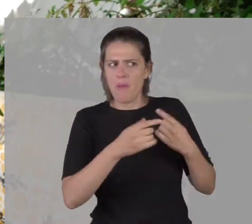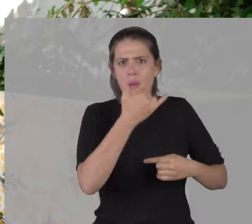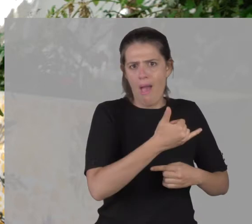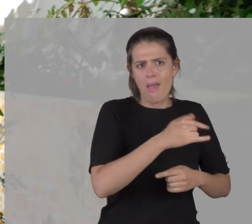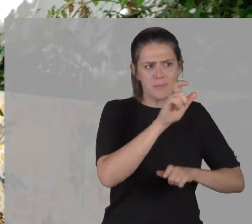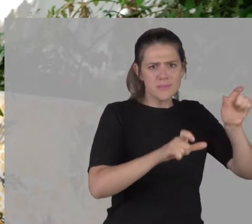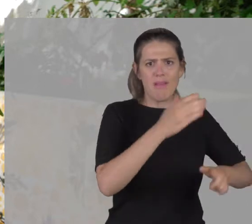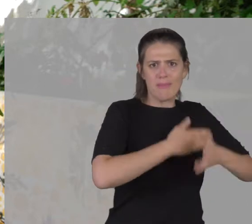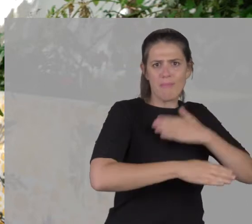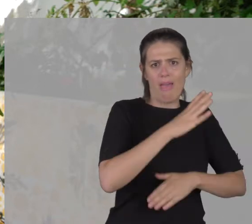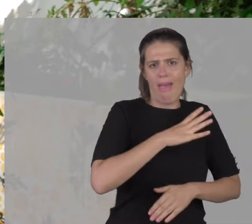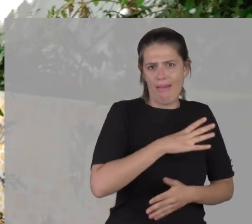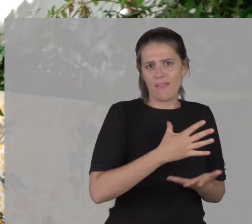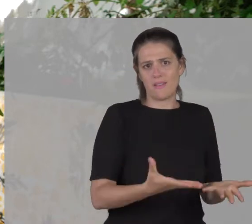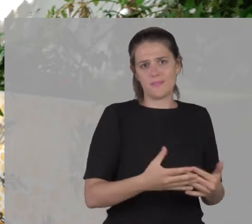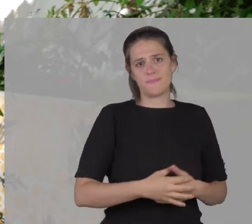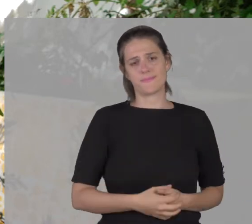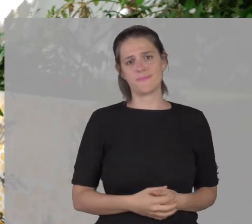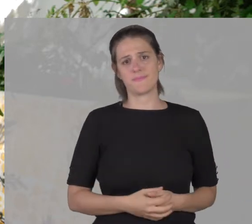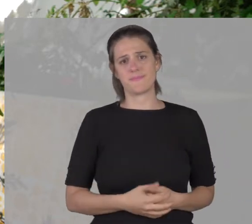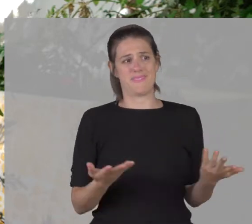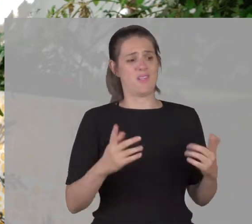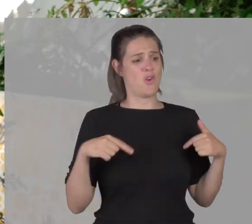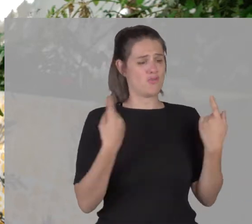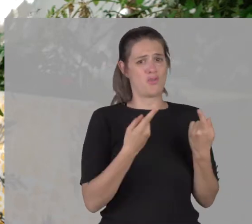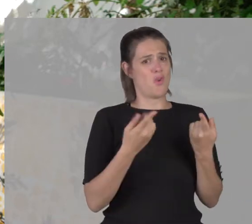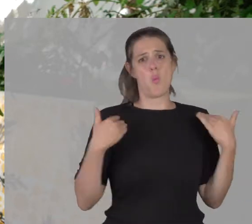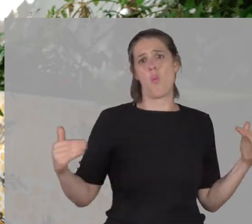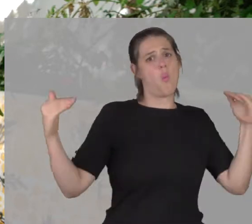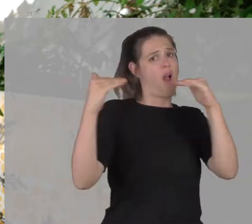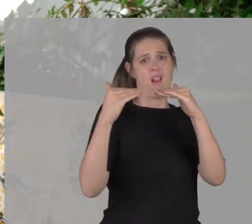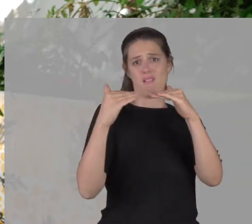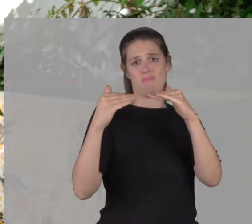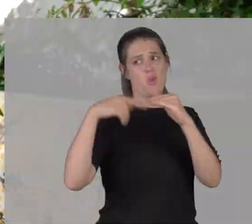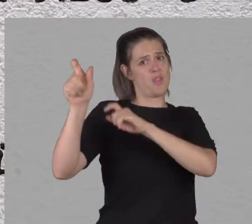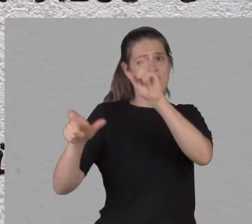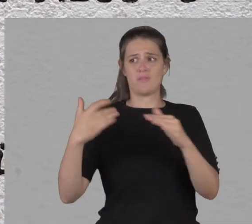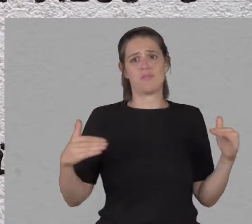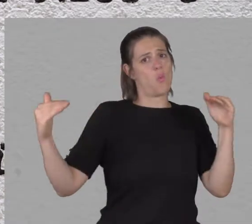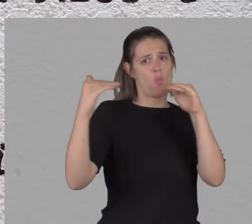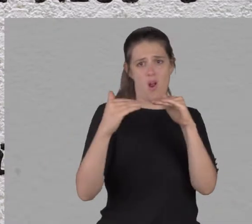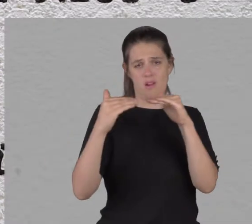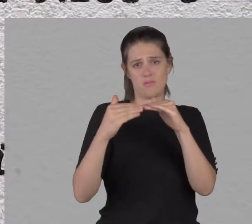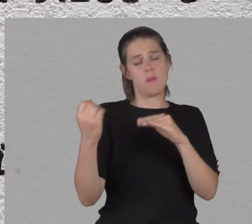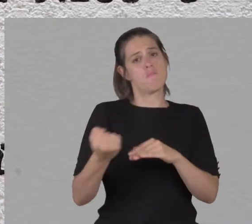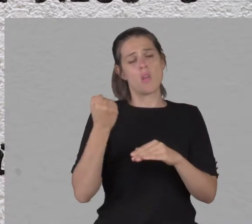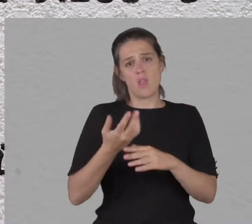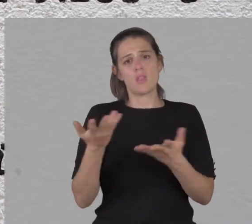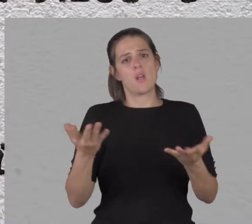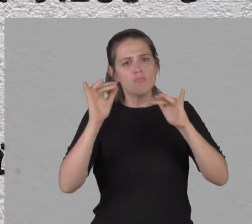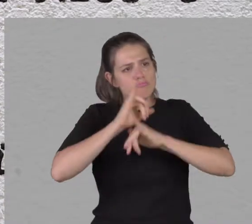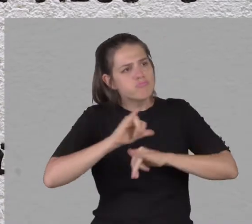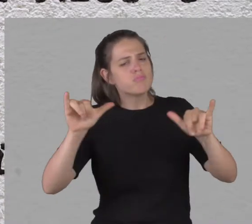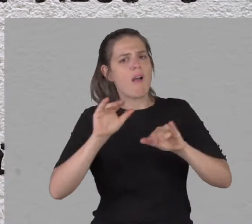existen, están. Y también somos población igual que el resto. Concientizar